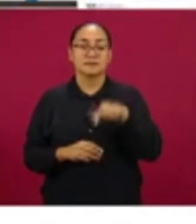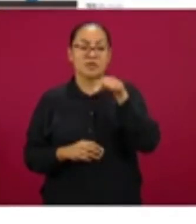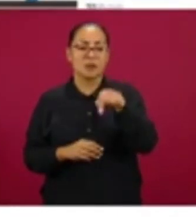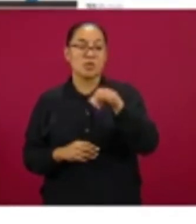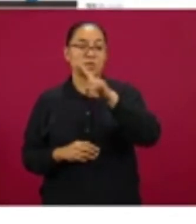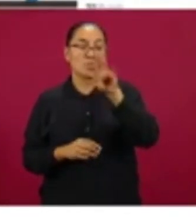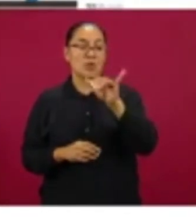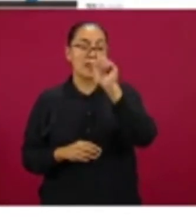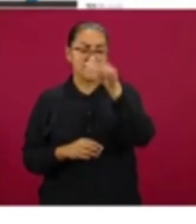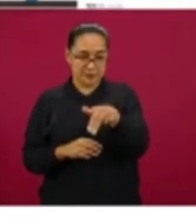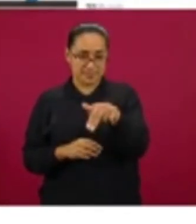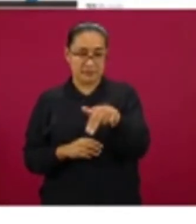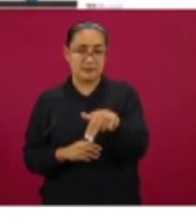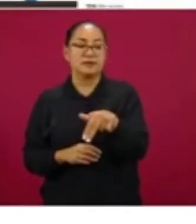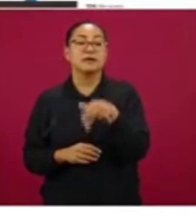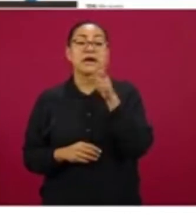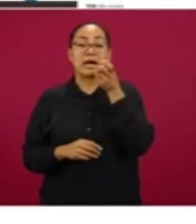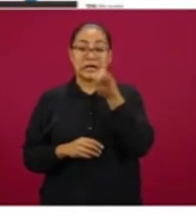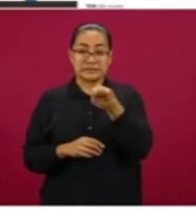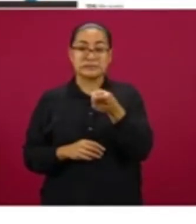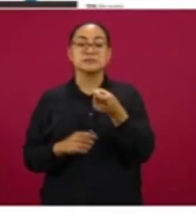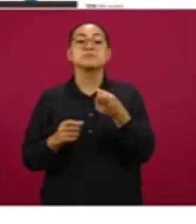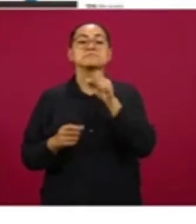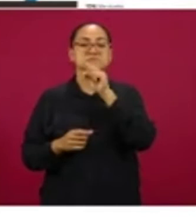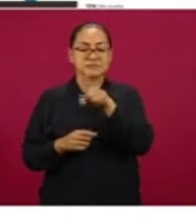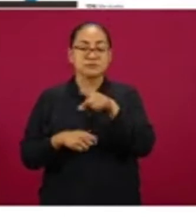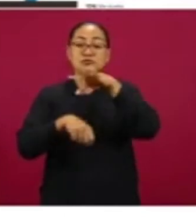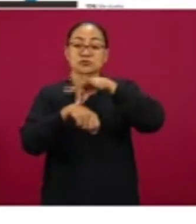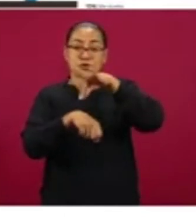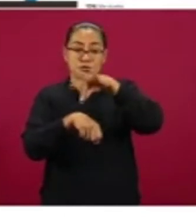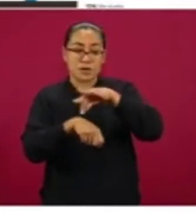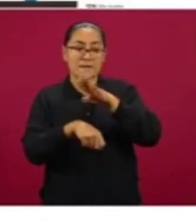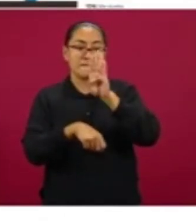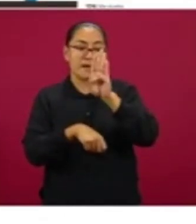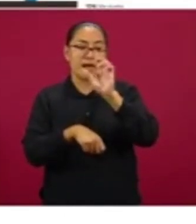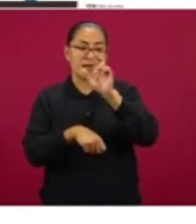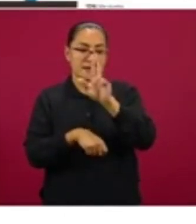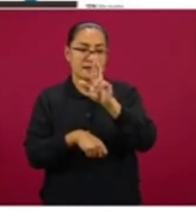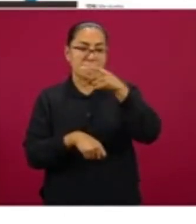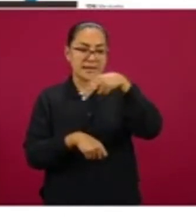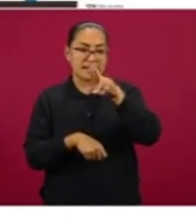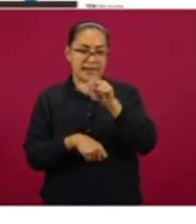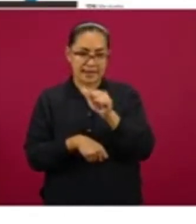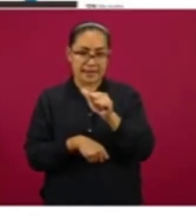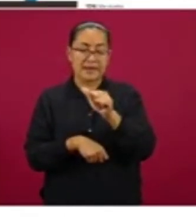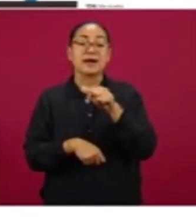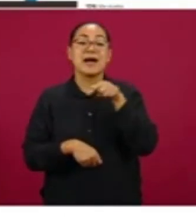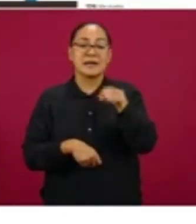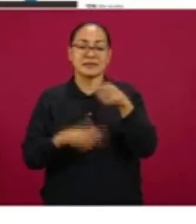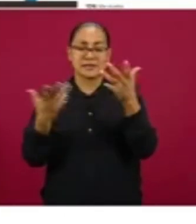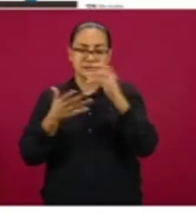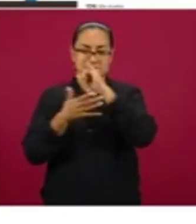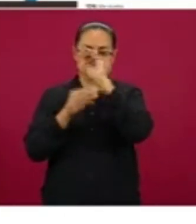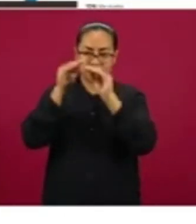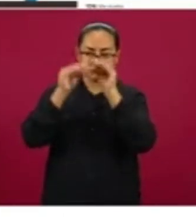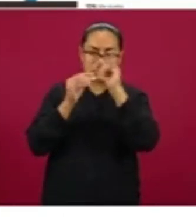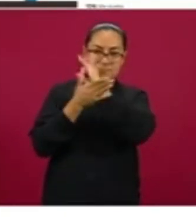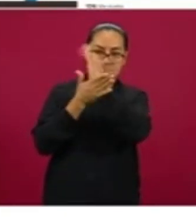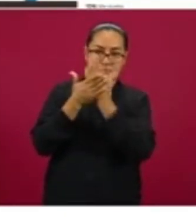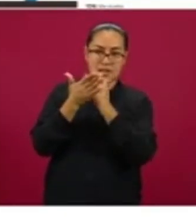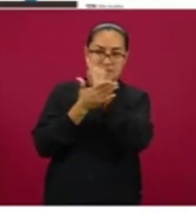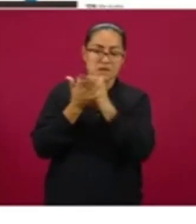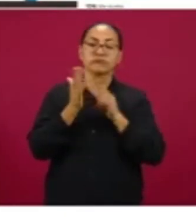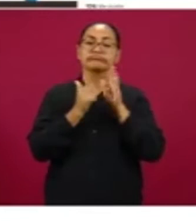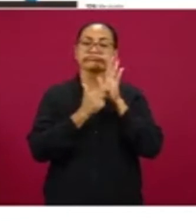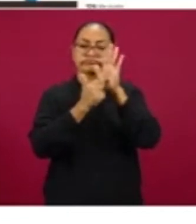y en particular por el equipo del doctor Barquera. Quisimos ponerla porque no solo resume muy bien la importancia de este etiquetado frontal, pero